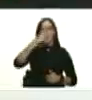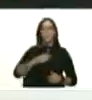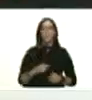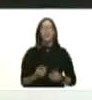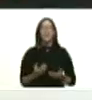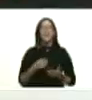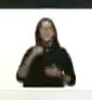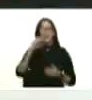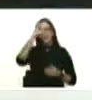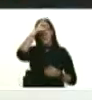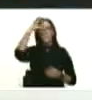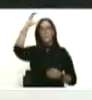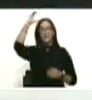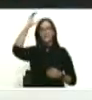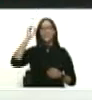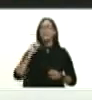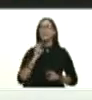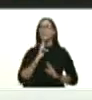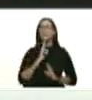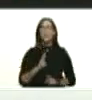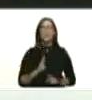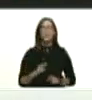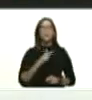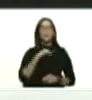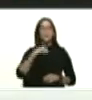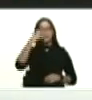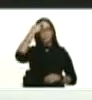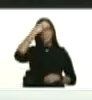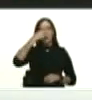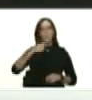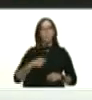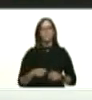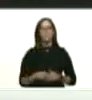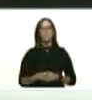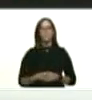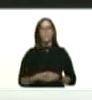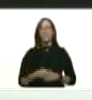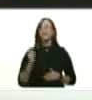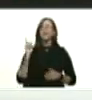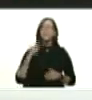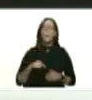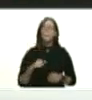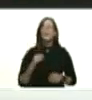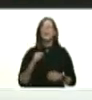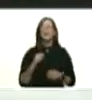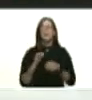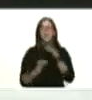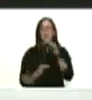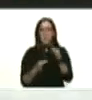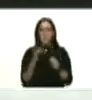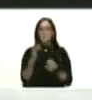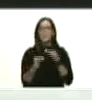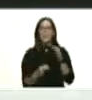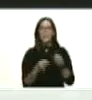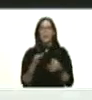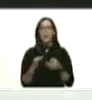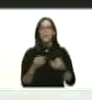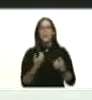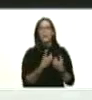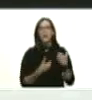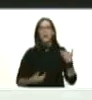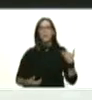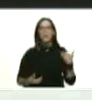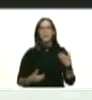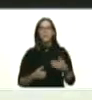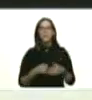capacidad de respuesta temprana a nuestro pueblo también bueno explicaba el presidente